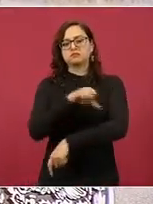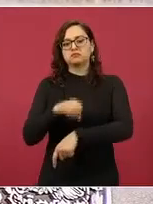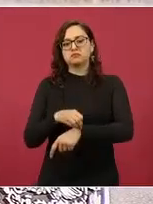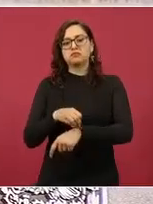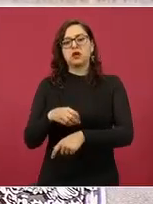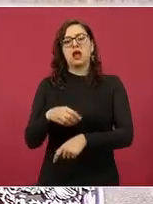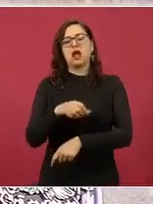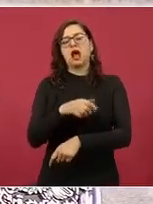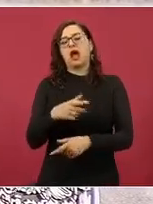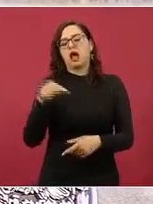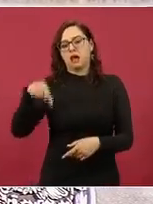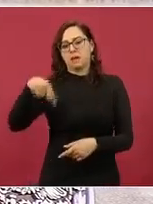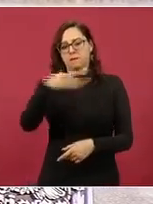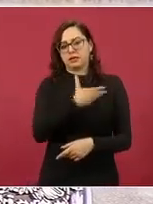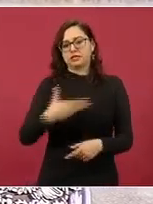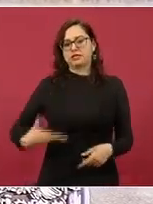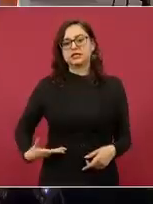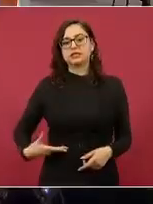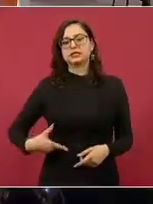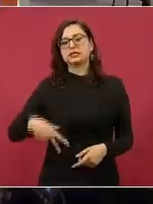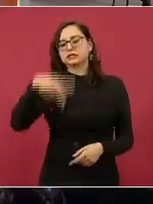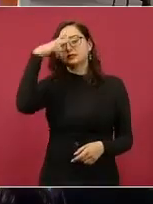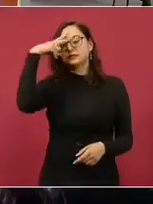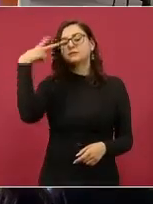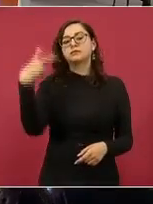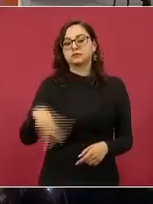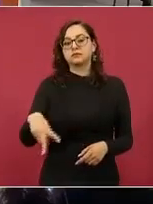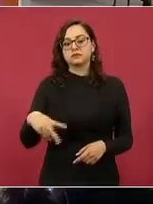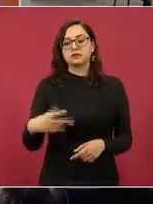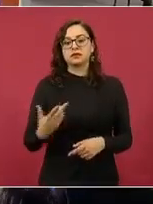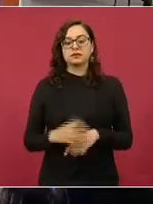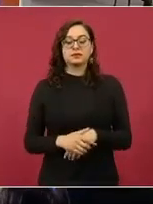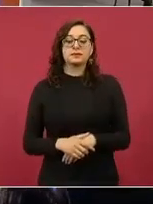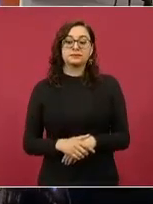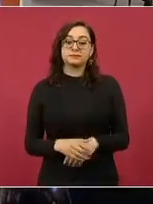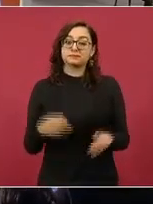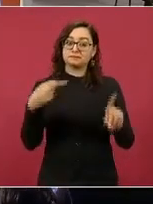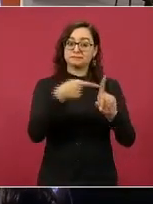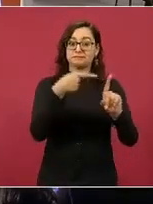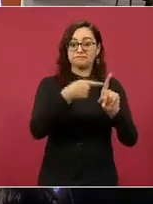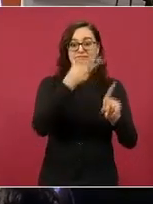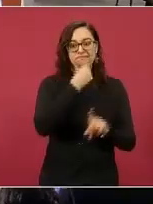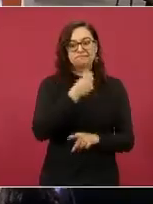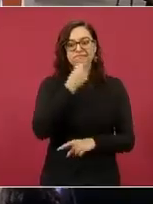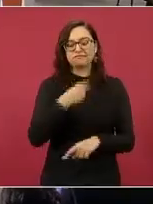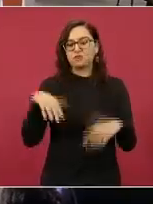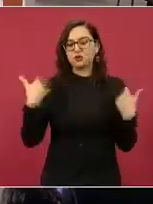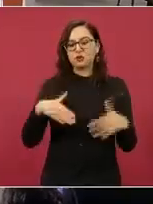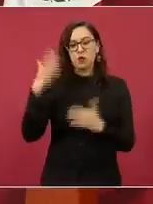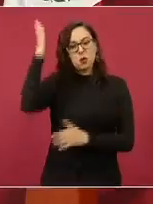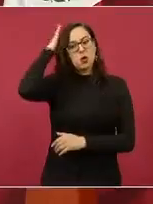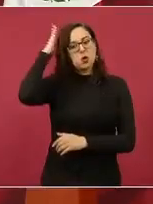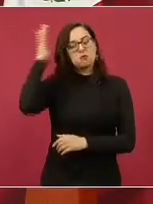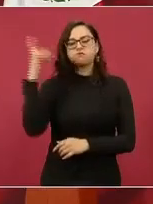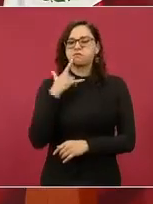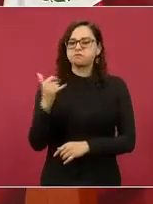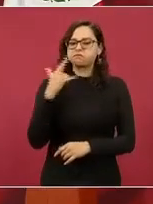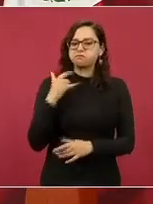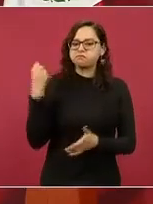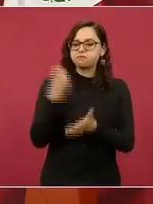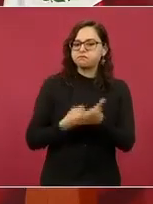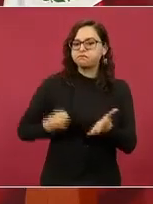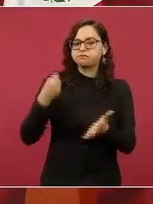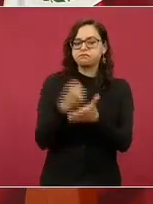Ricardo Flores Magón, sin duda el dirigente social de más